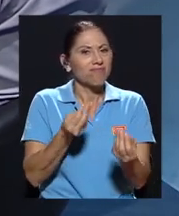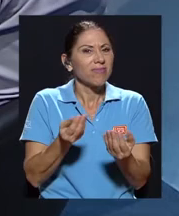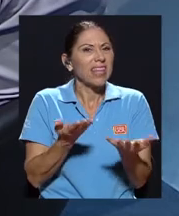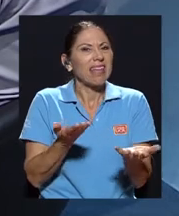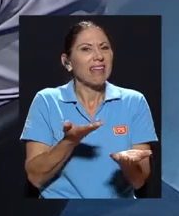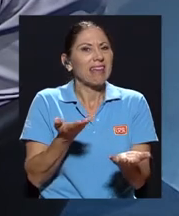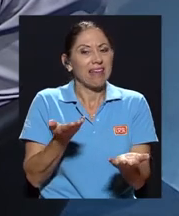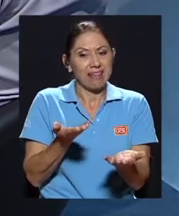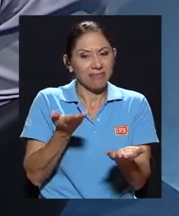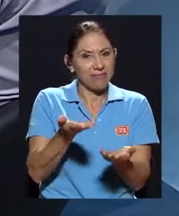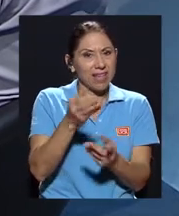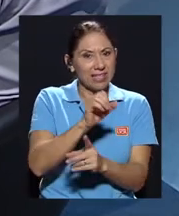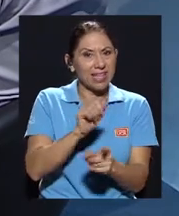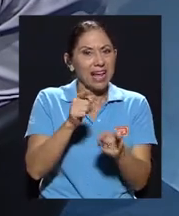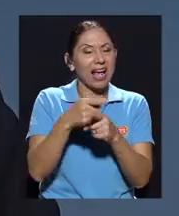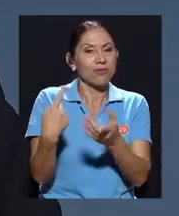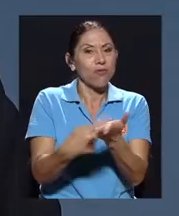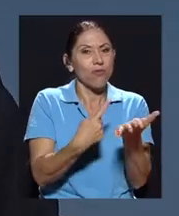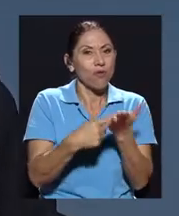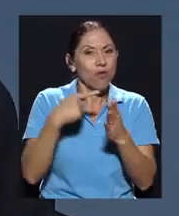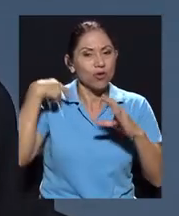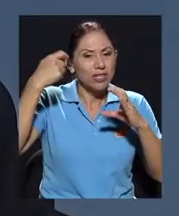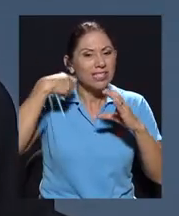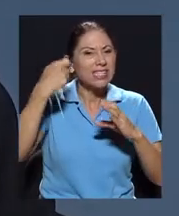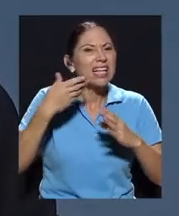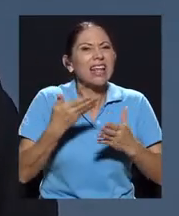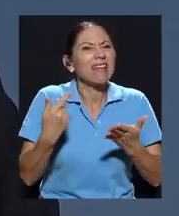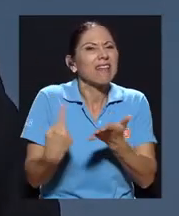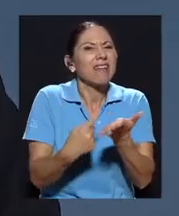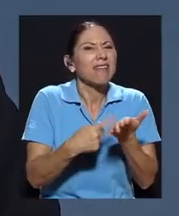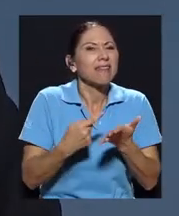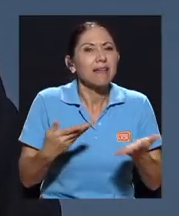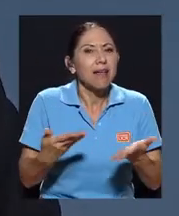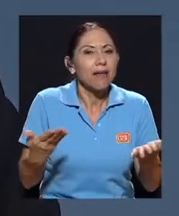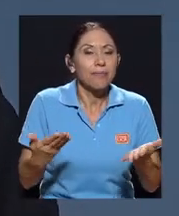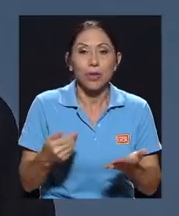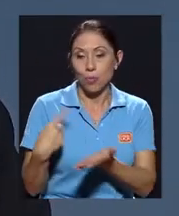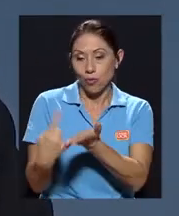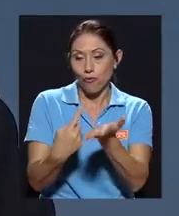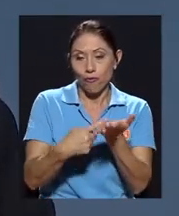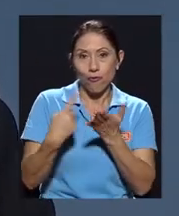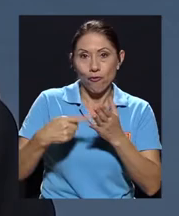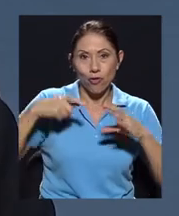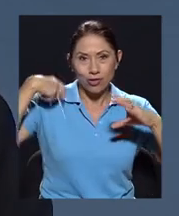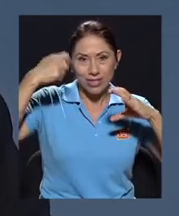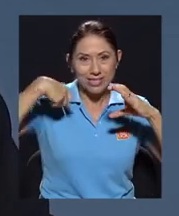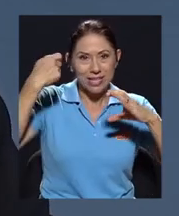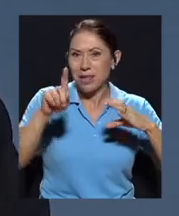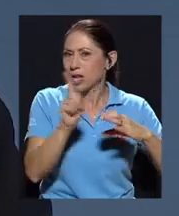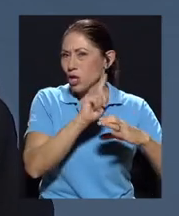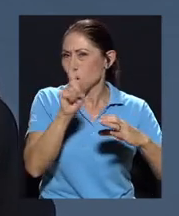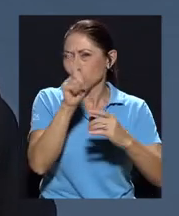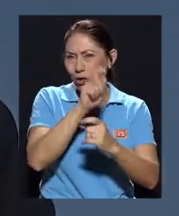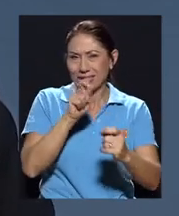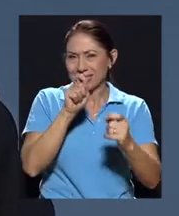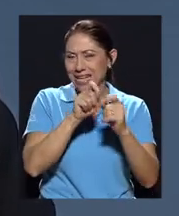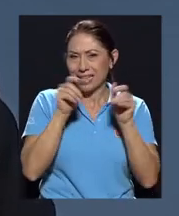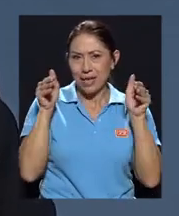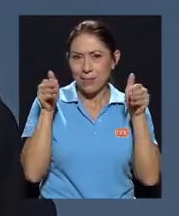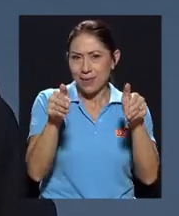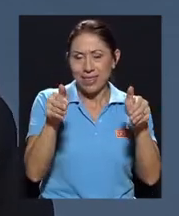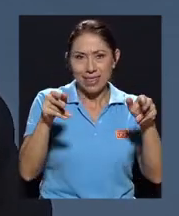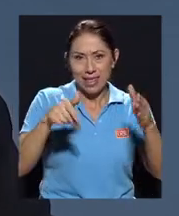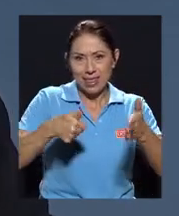estuvo en la mesa en este caso de los foros de cine? Sí, bueno, los foros de cine no son exactamente sobre el tema electoral, son sobre temas